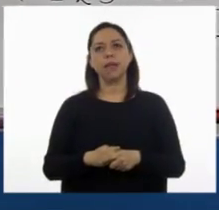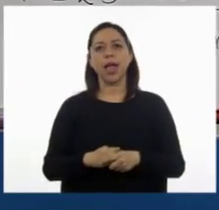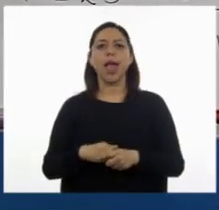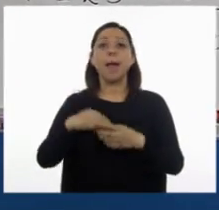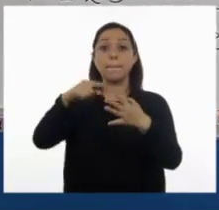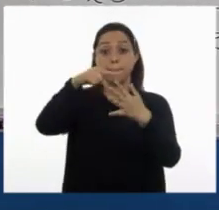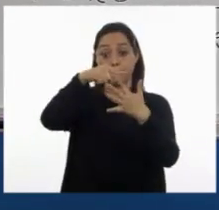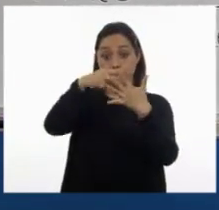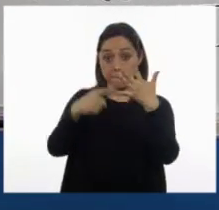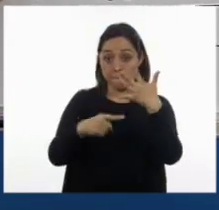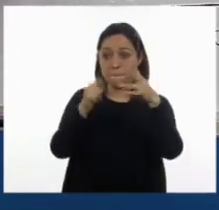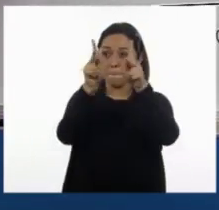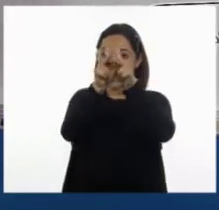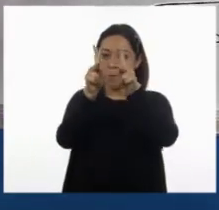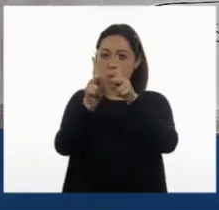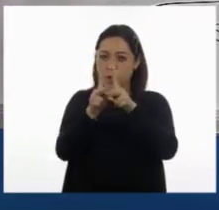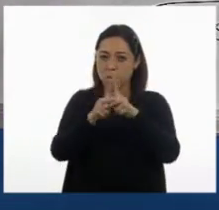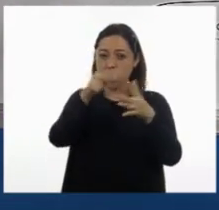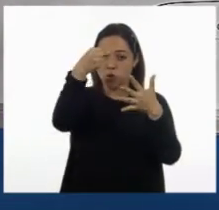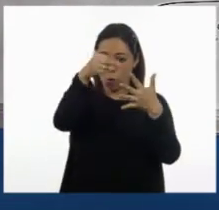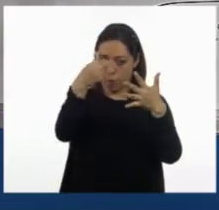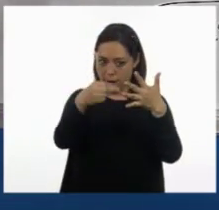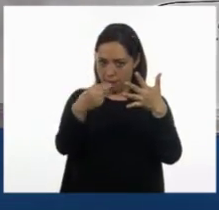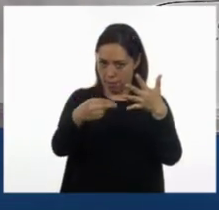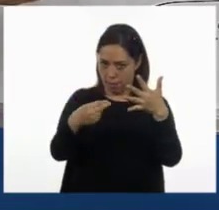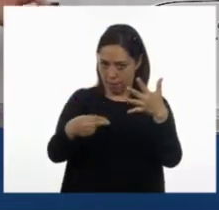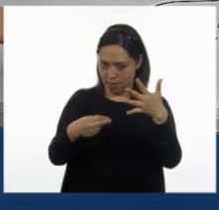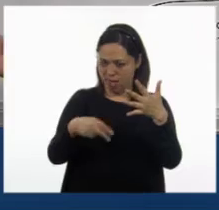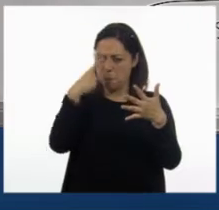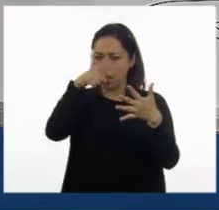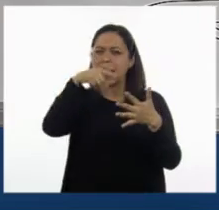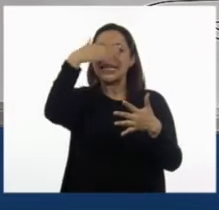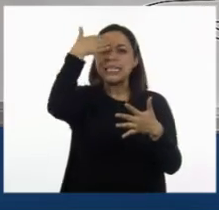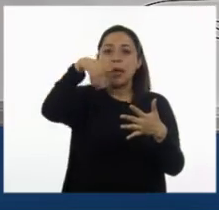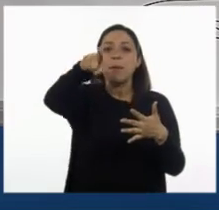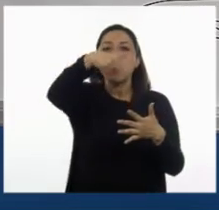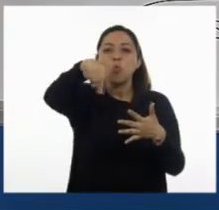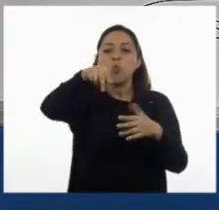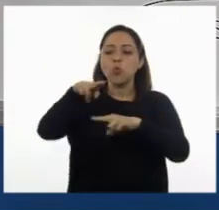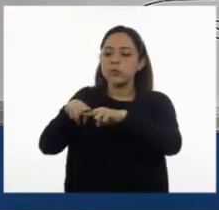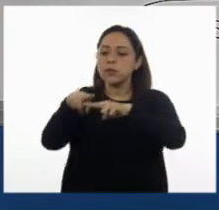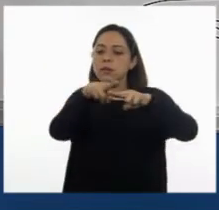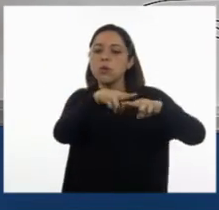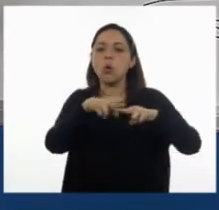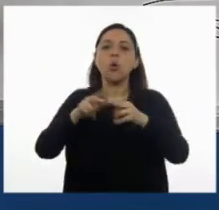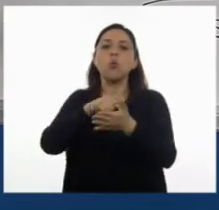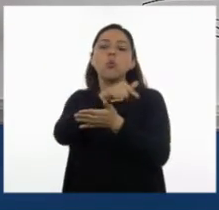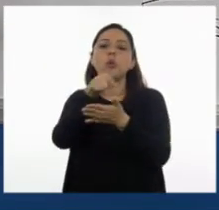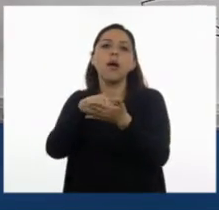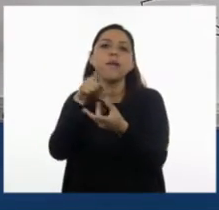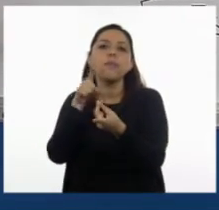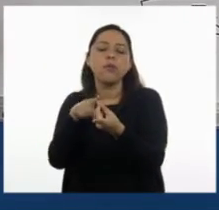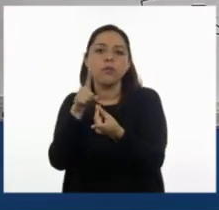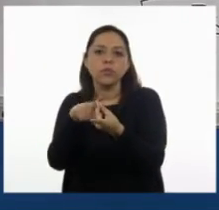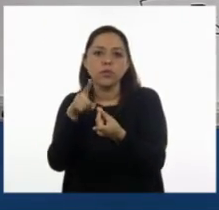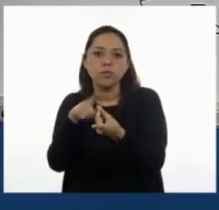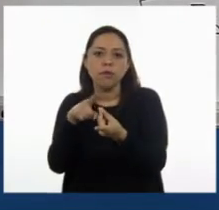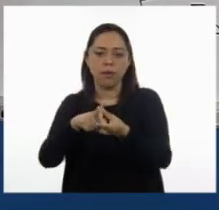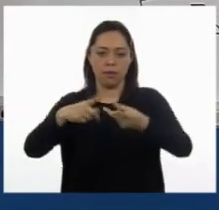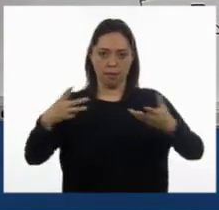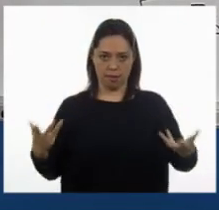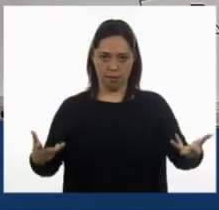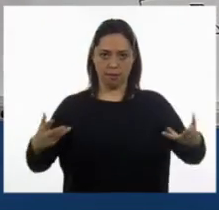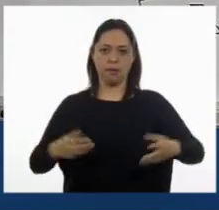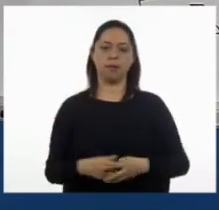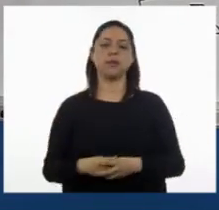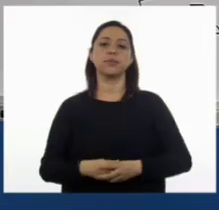primos para que puedan ubicar bien el lugar en el que le va a corresponder el asiento a cada uno. No se les olvide que cada uno,